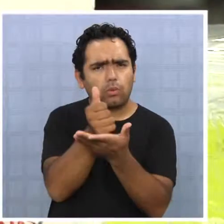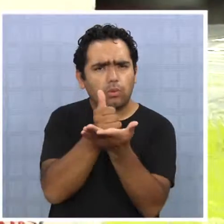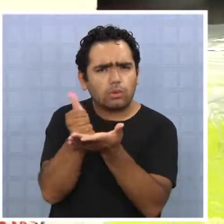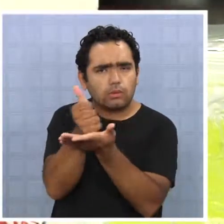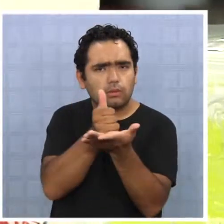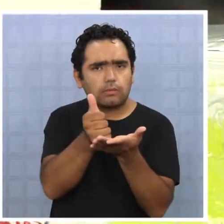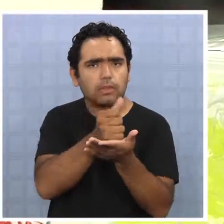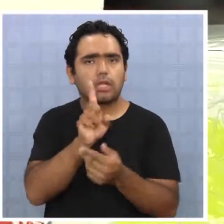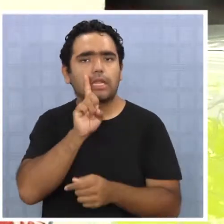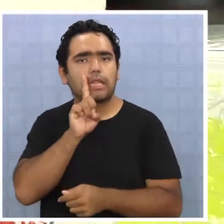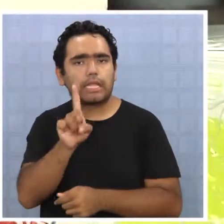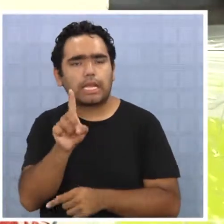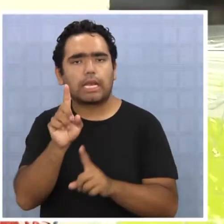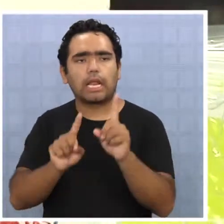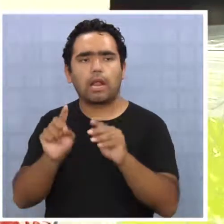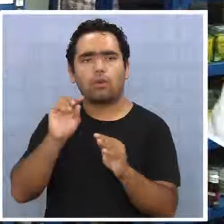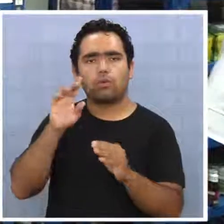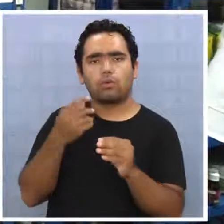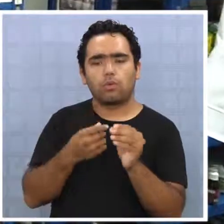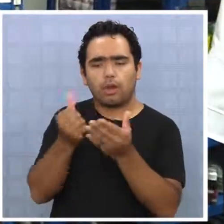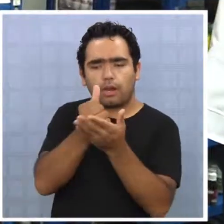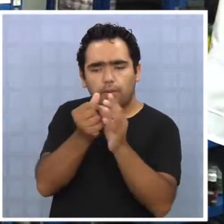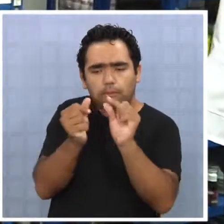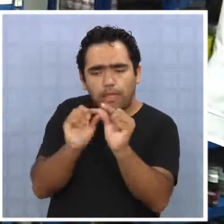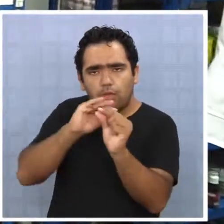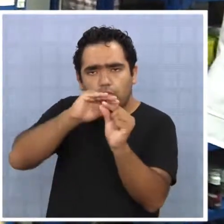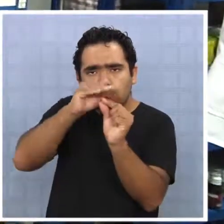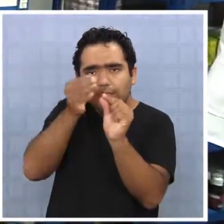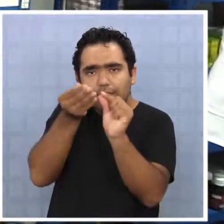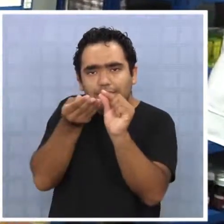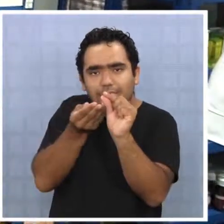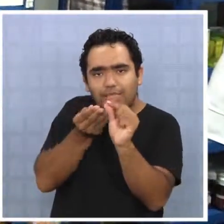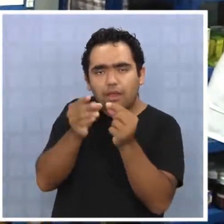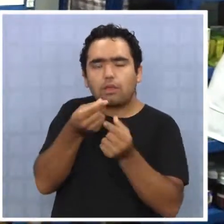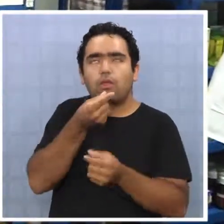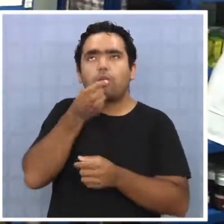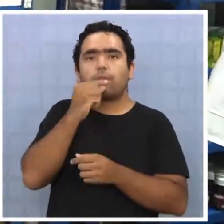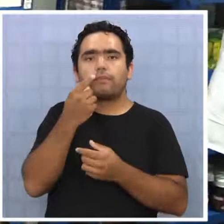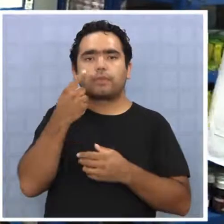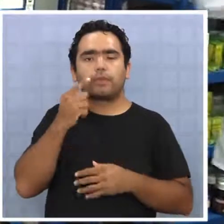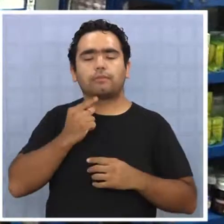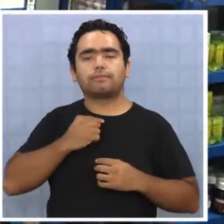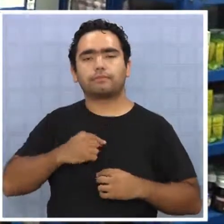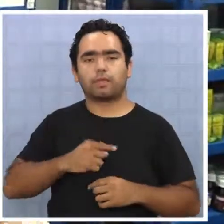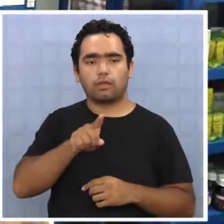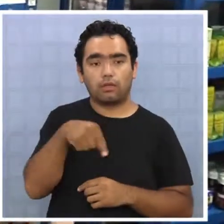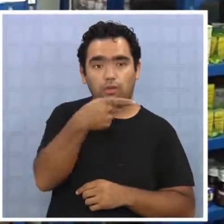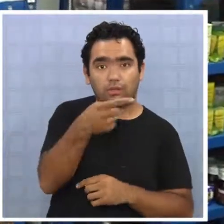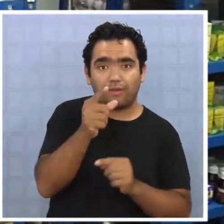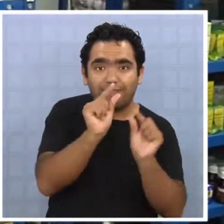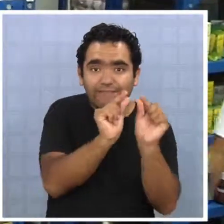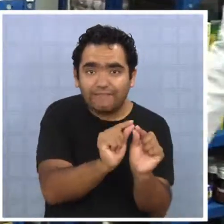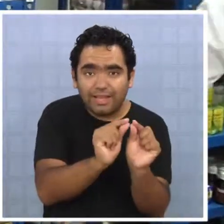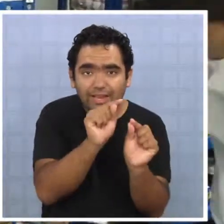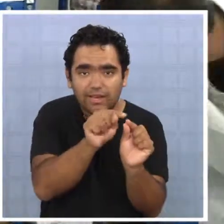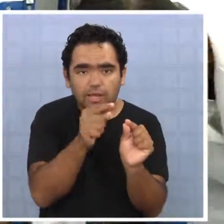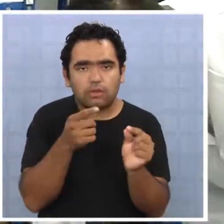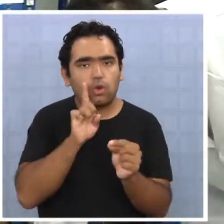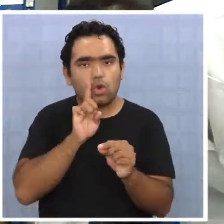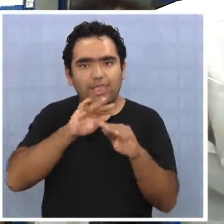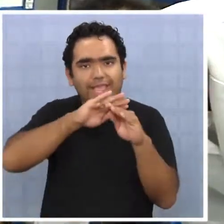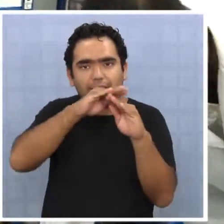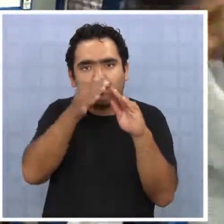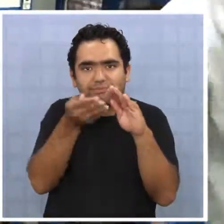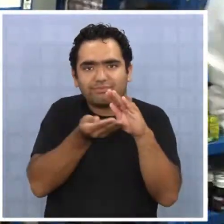medicamentos que tienen un recubrimiento entérico que otros medicamentos que son más baratos y son de menos costo no tienen ese